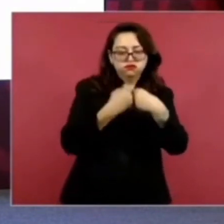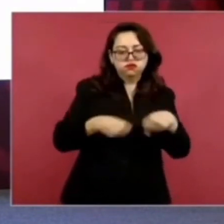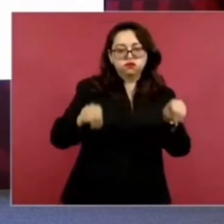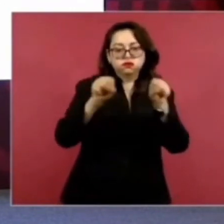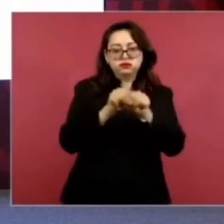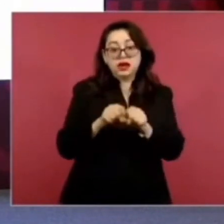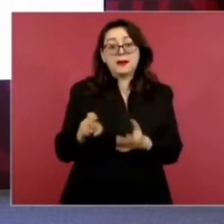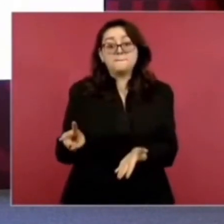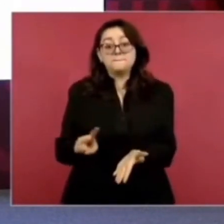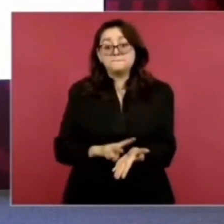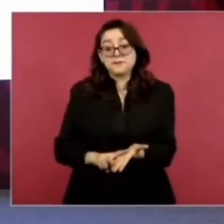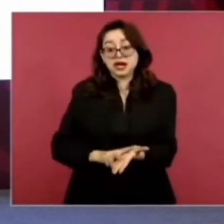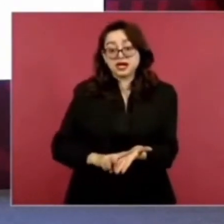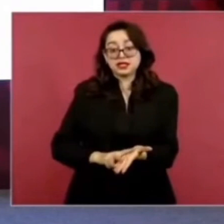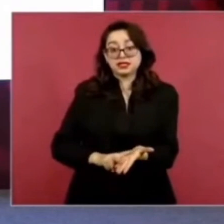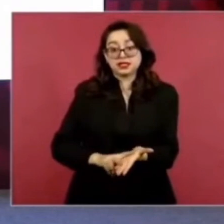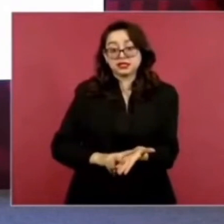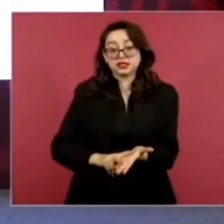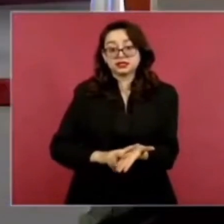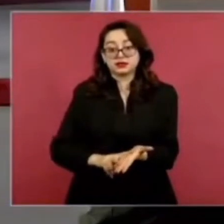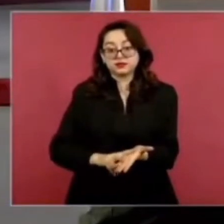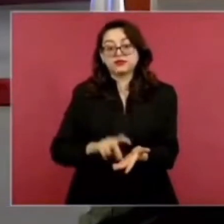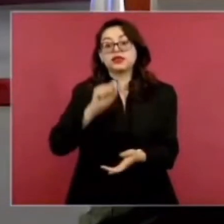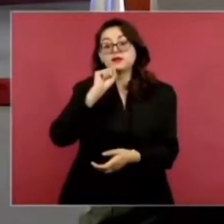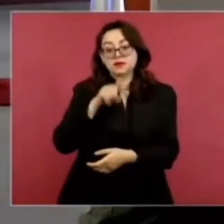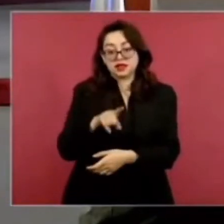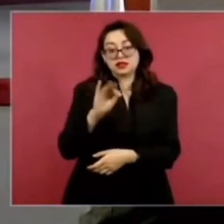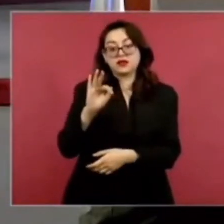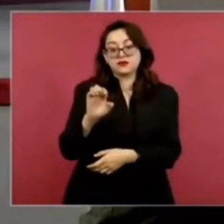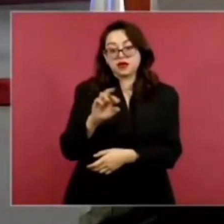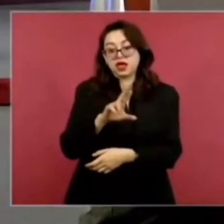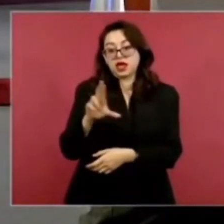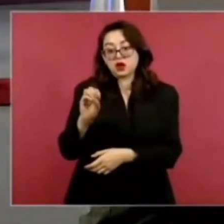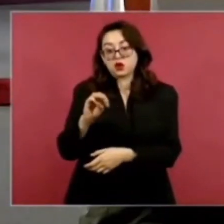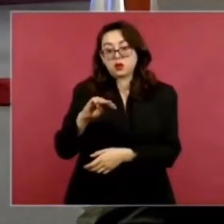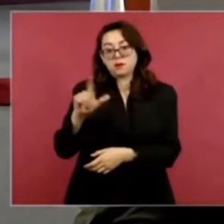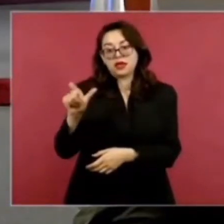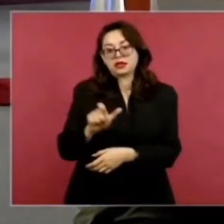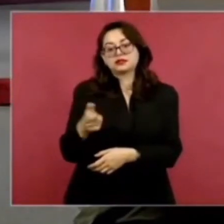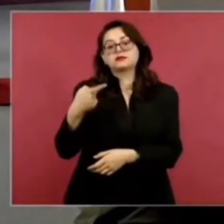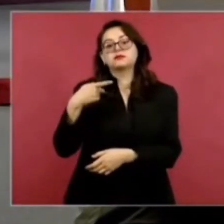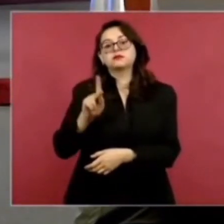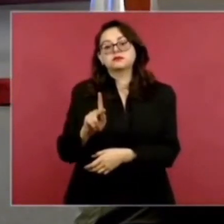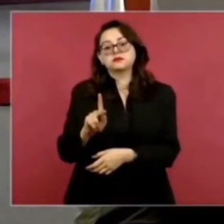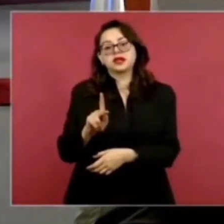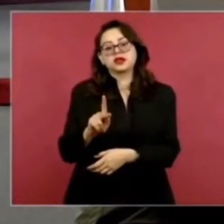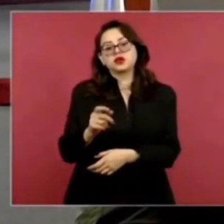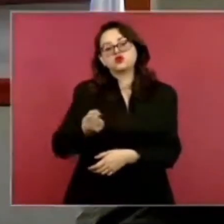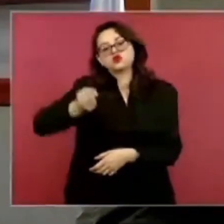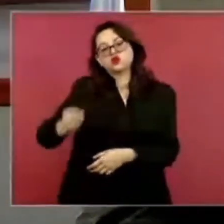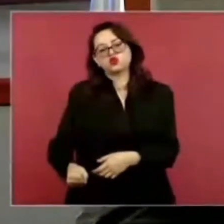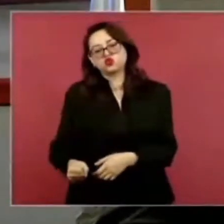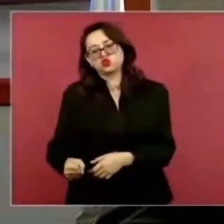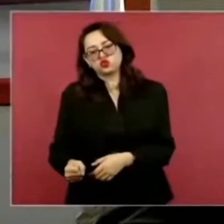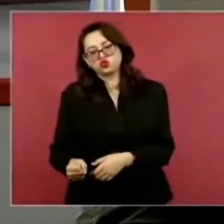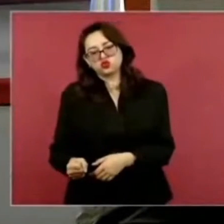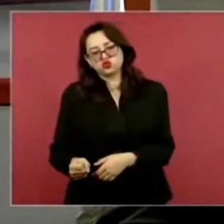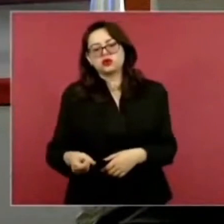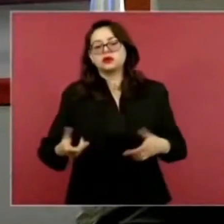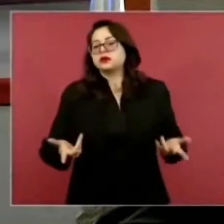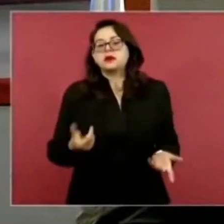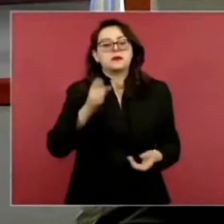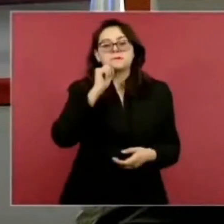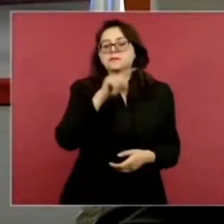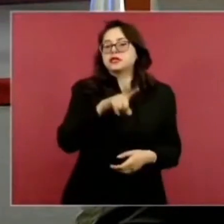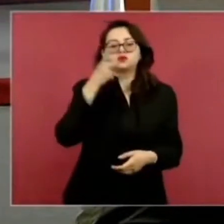también es Ferromex, pero se le llama Ferrosur. Es de los